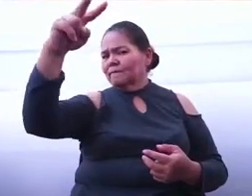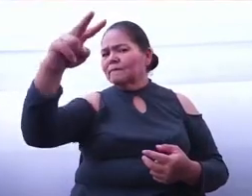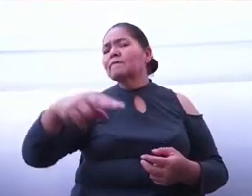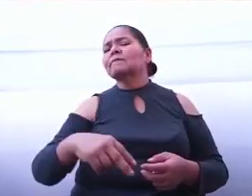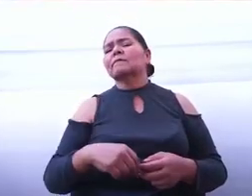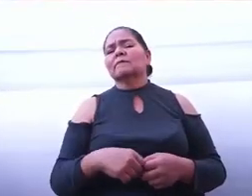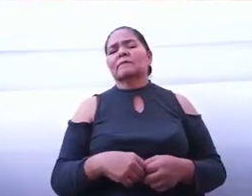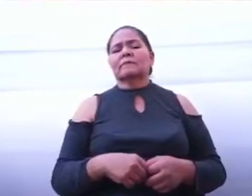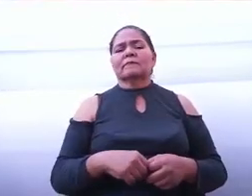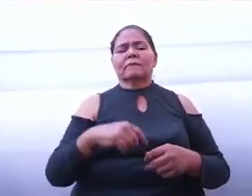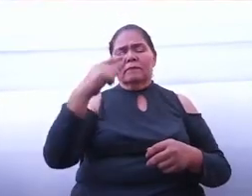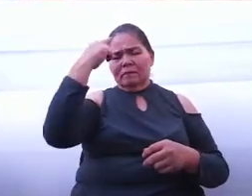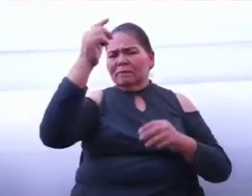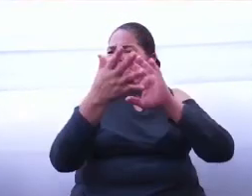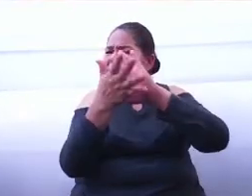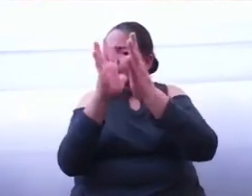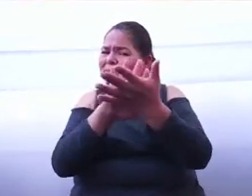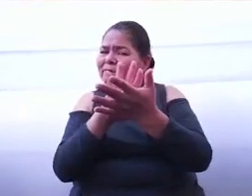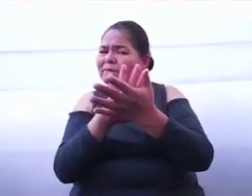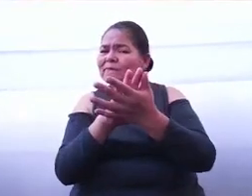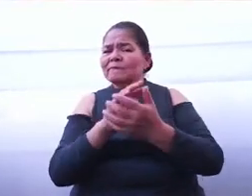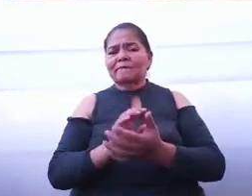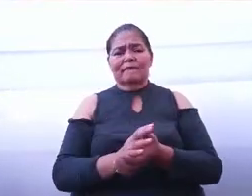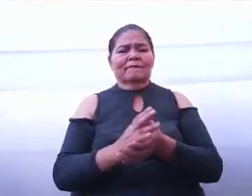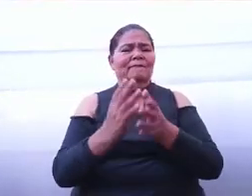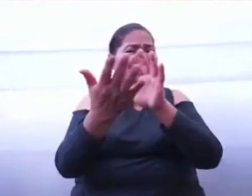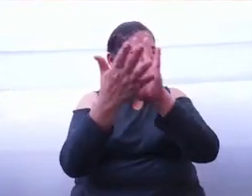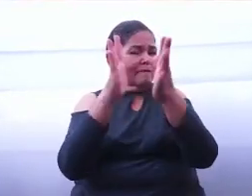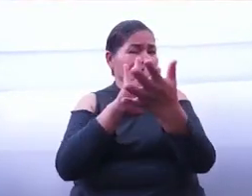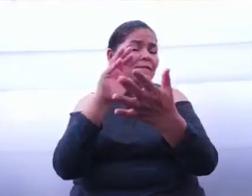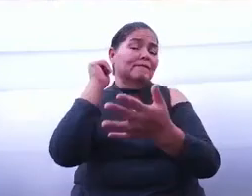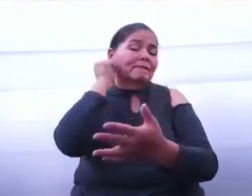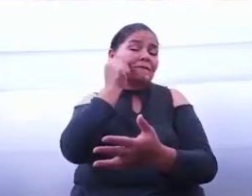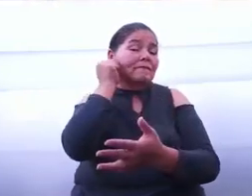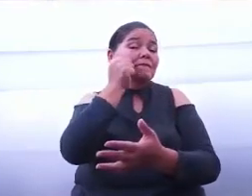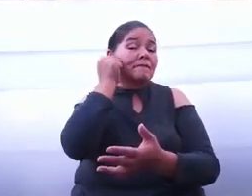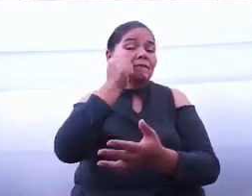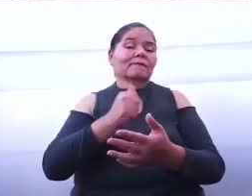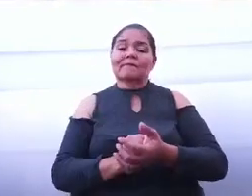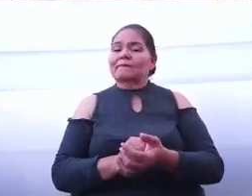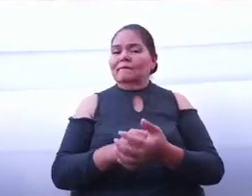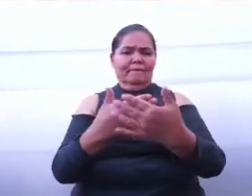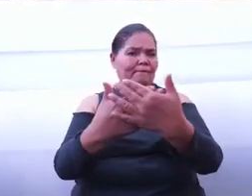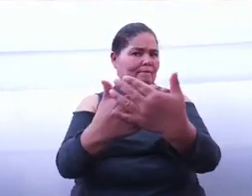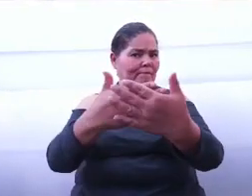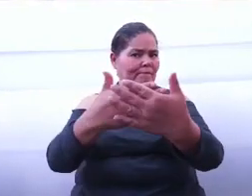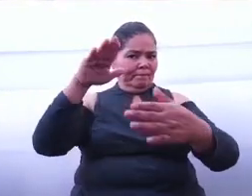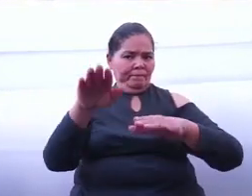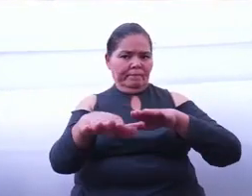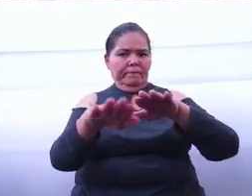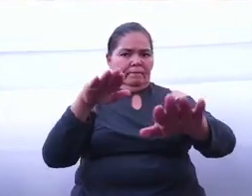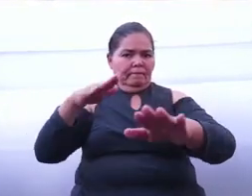transformación tiene que ser permanente, ni un paso atrás.